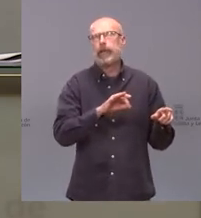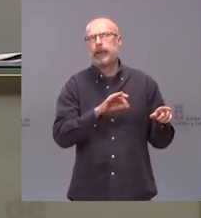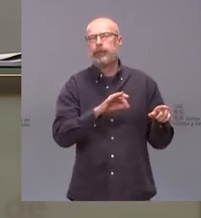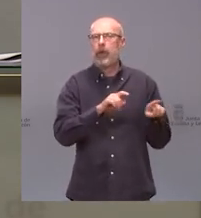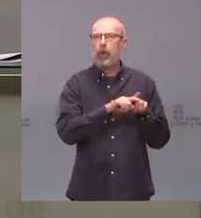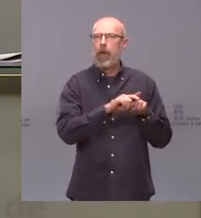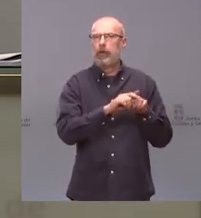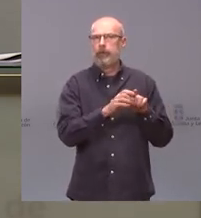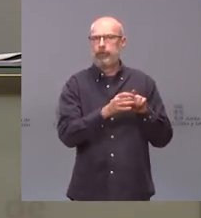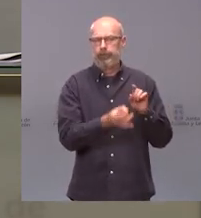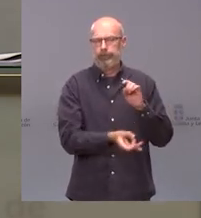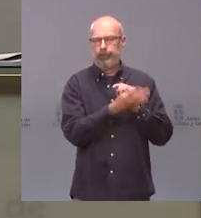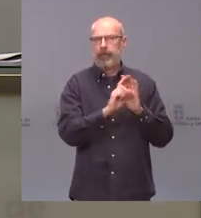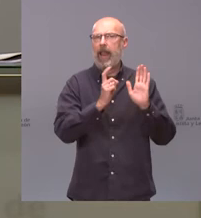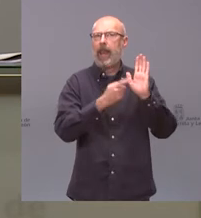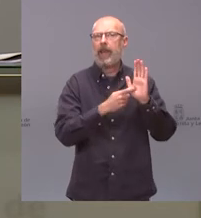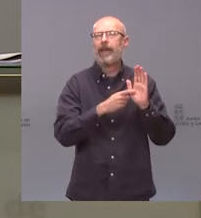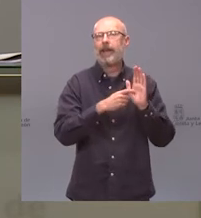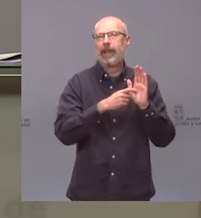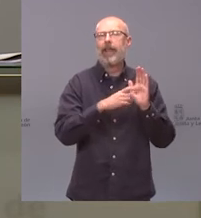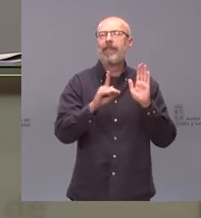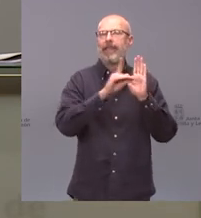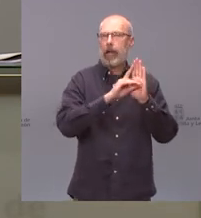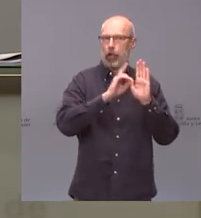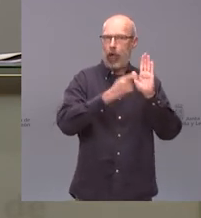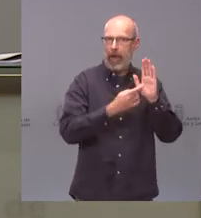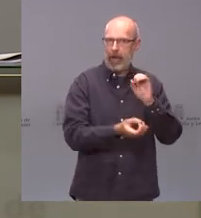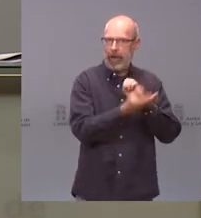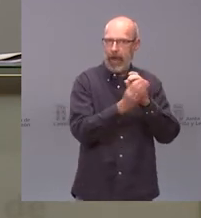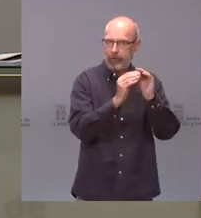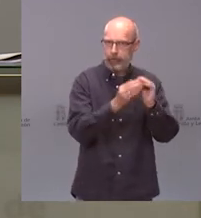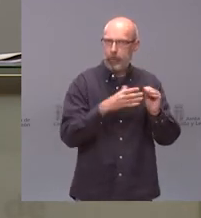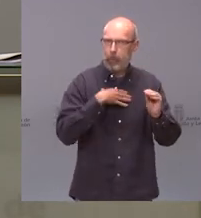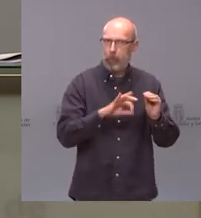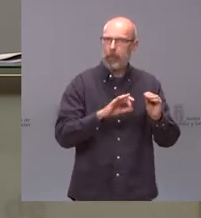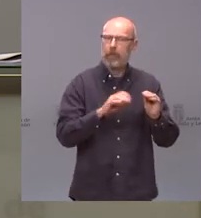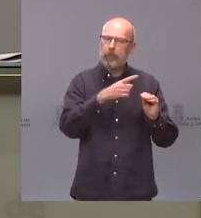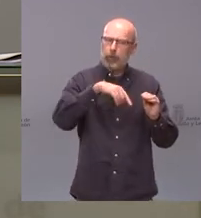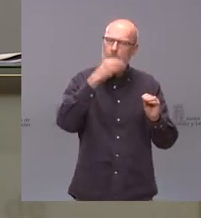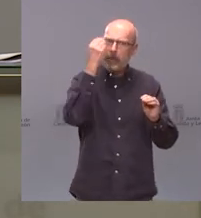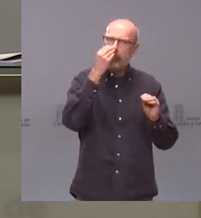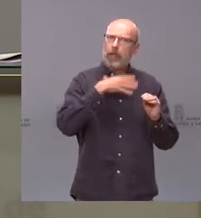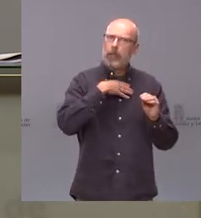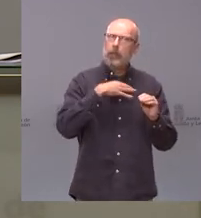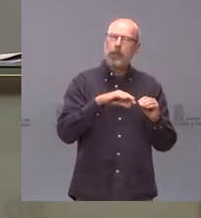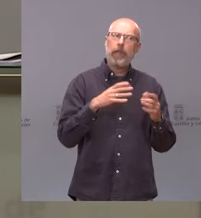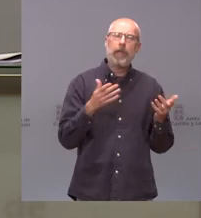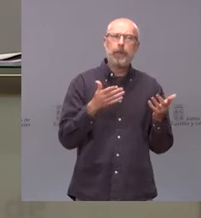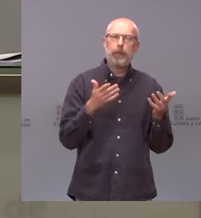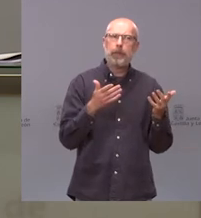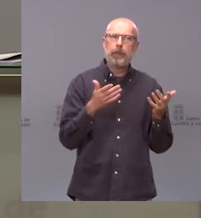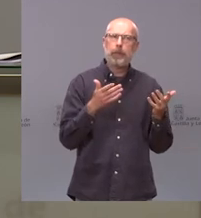legislar por decreto ley si se han planteado o si han desestimado la posibilidad de de